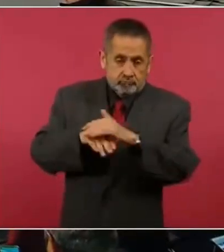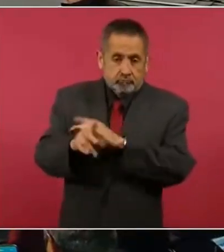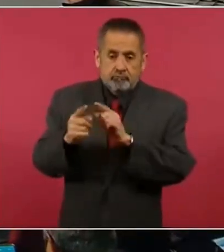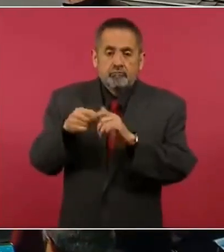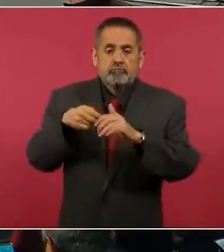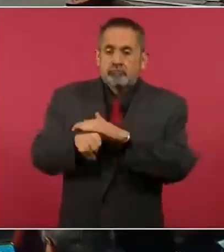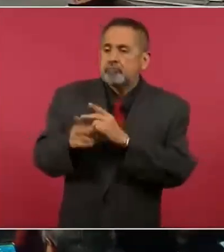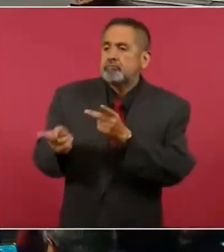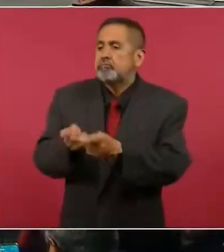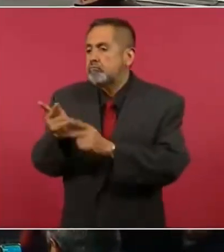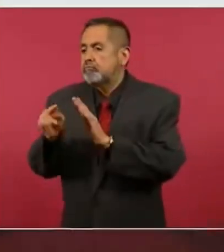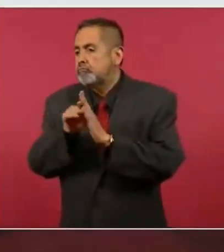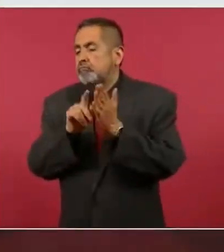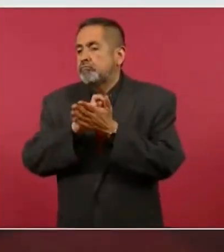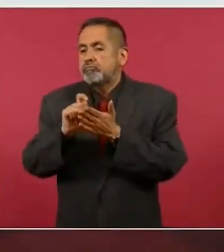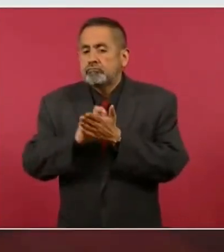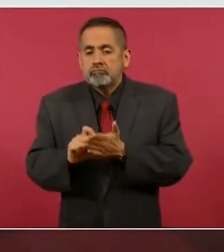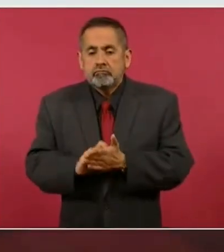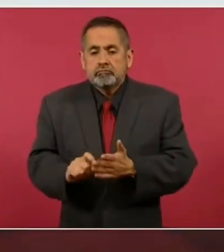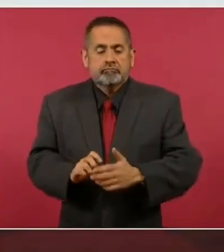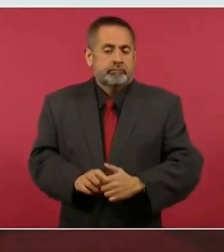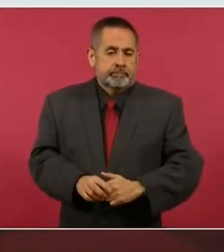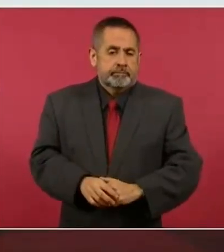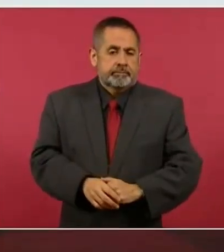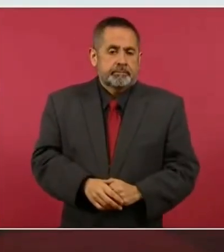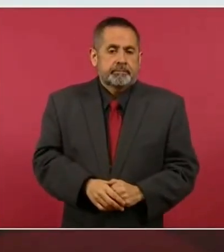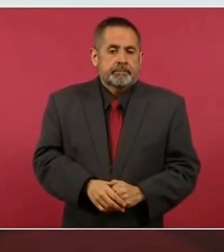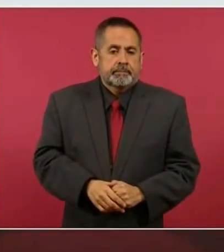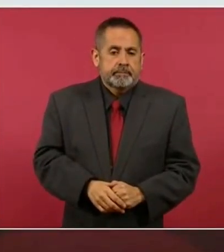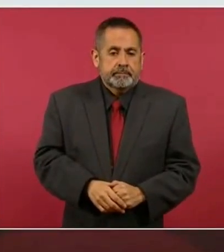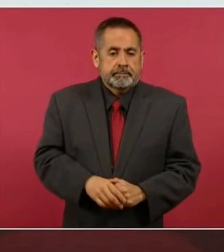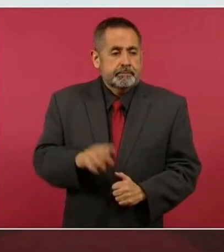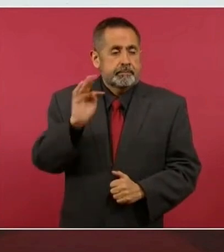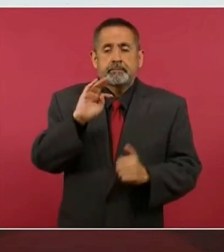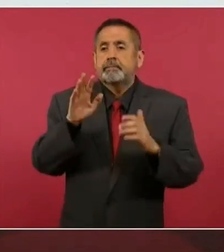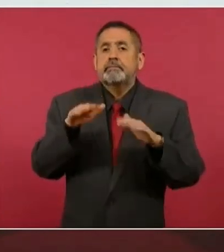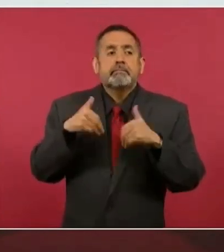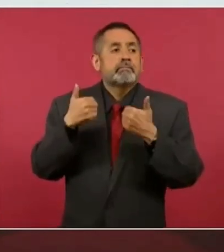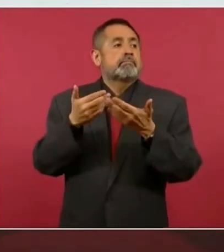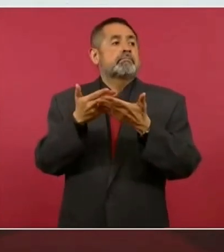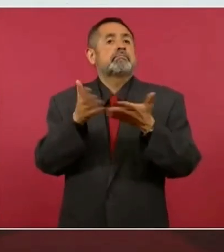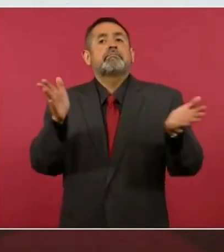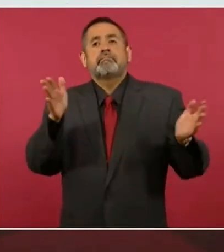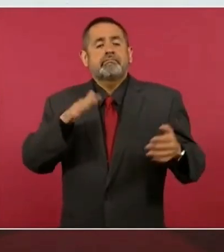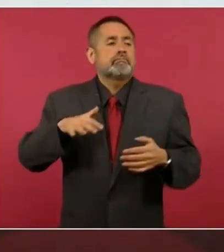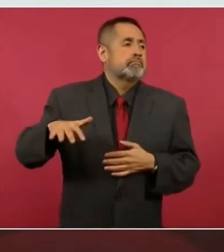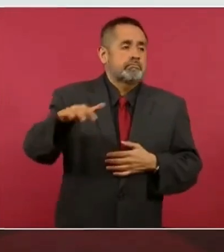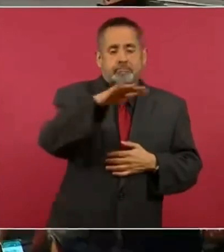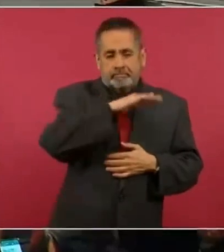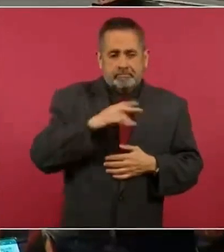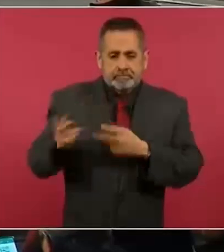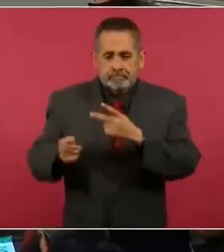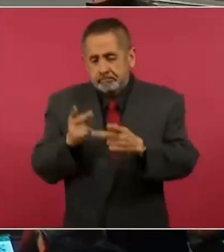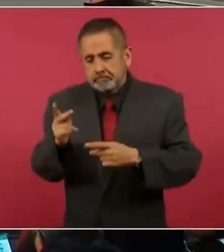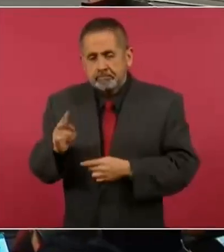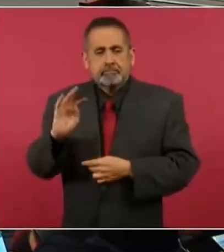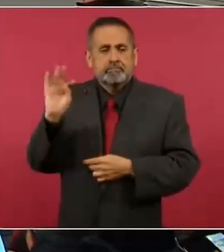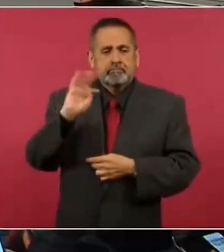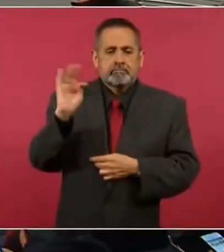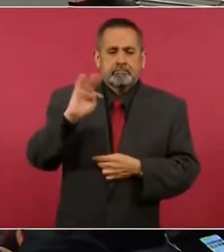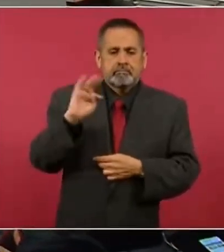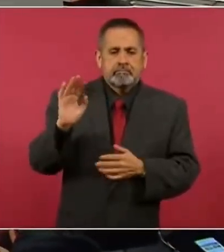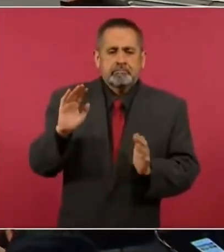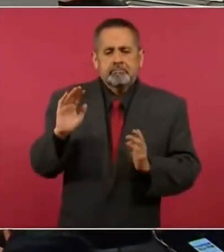Esto seguramente si se hace a población abierta, el resultado